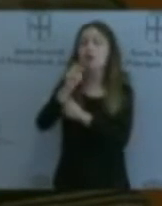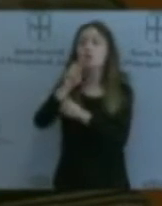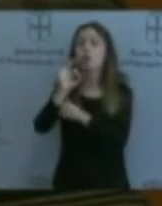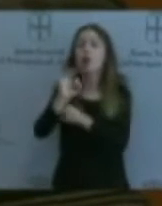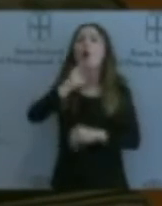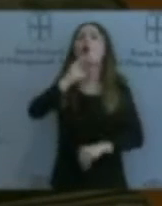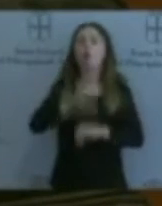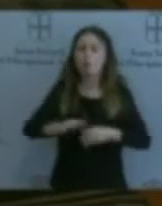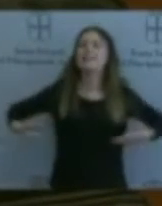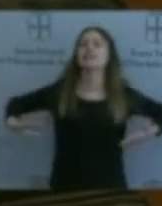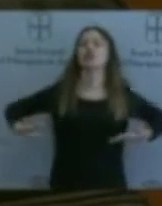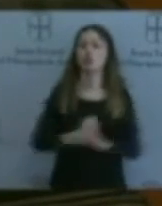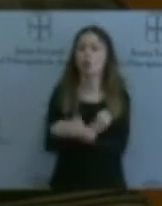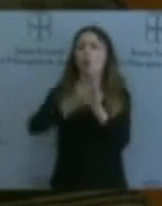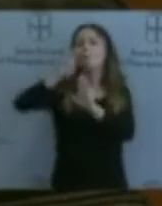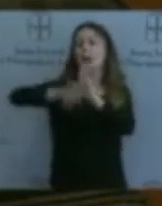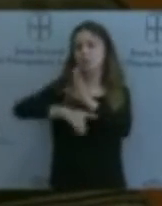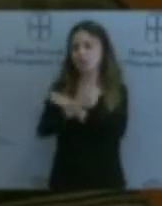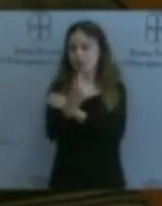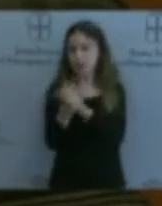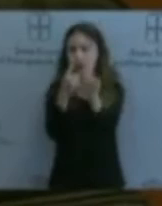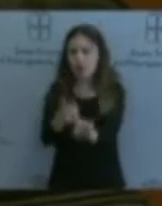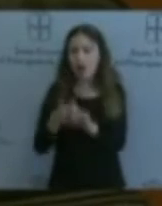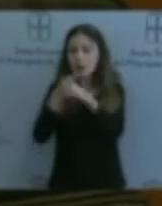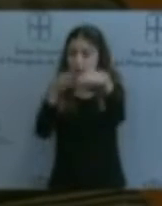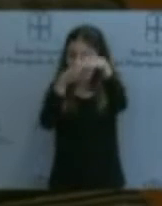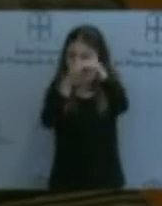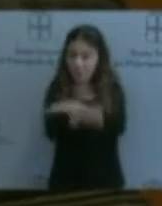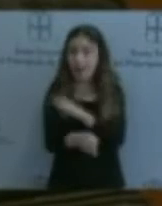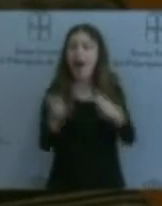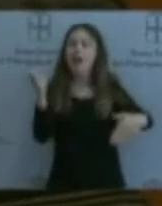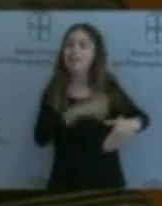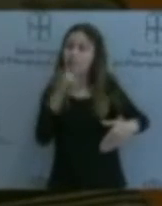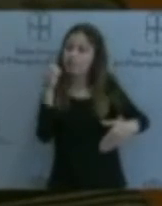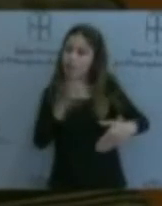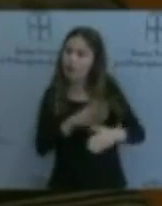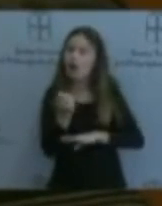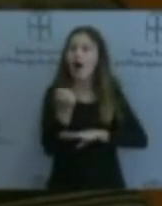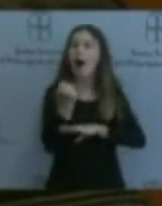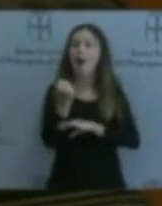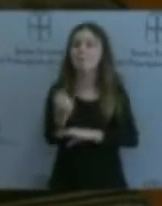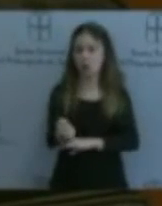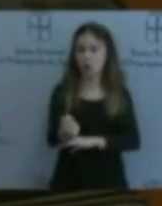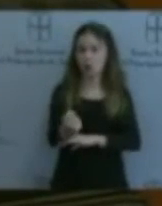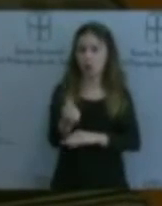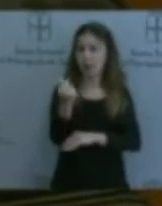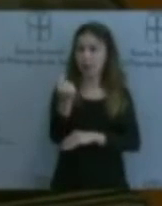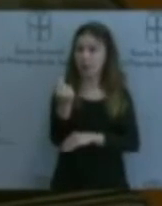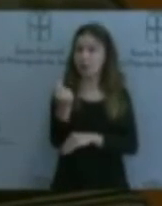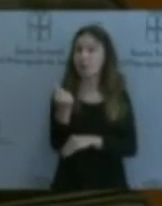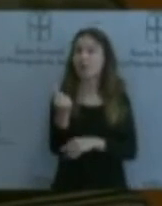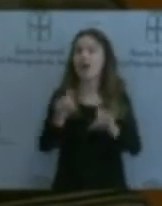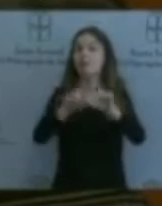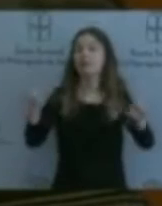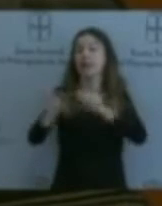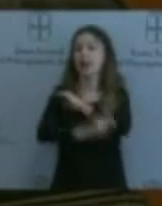necesarios para acceder al Fondo de Apoyo de Solvencia de Empresas Estratégicas, unos fondos europeos